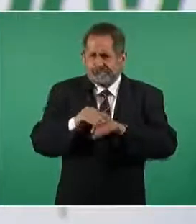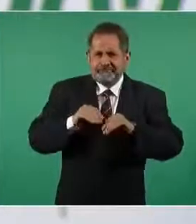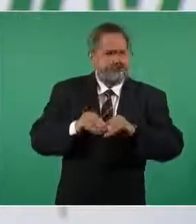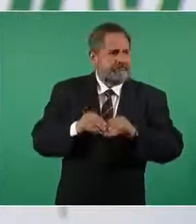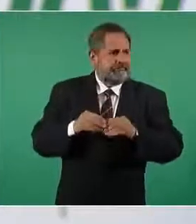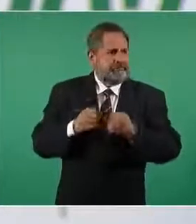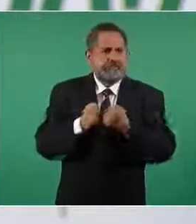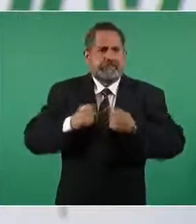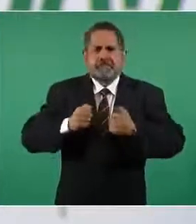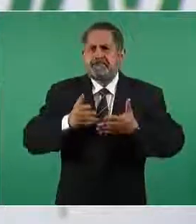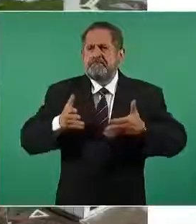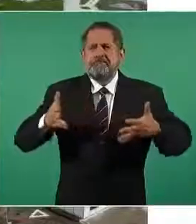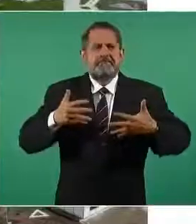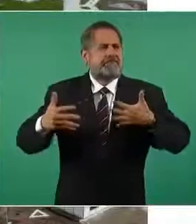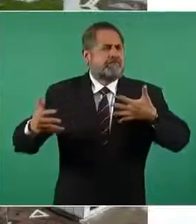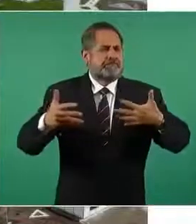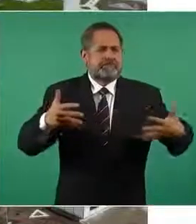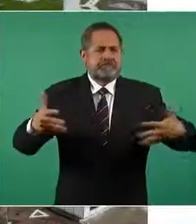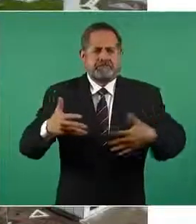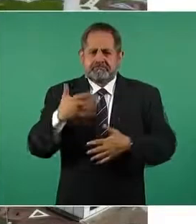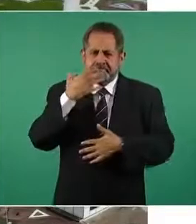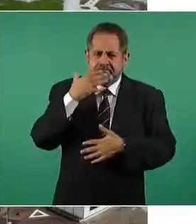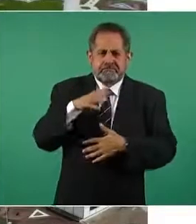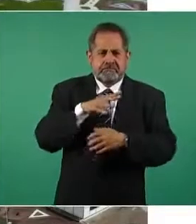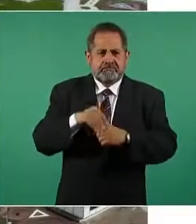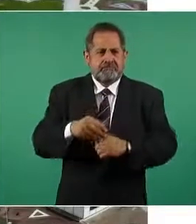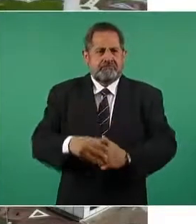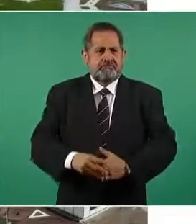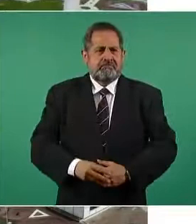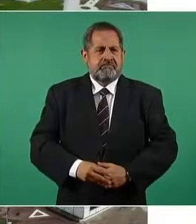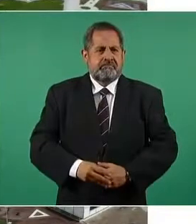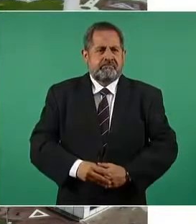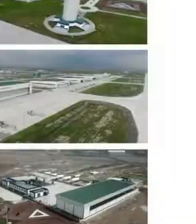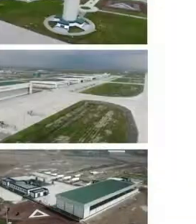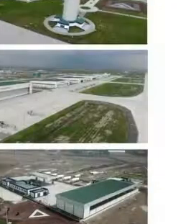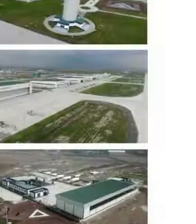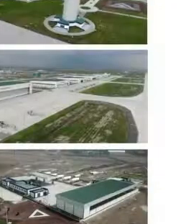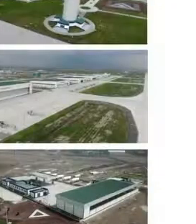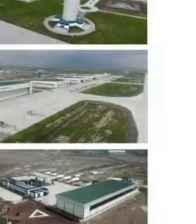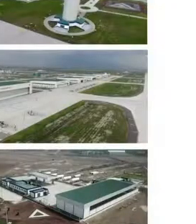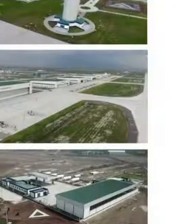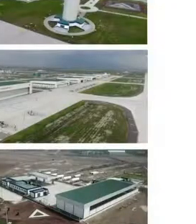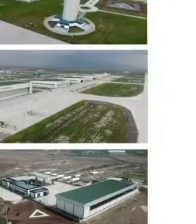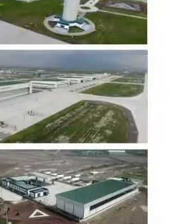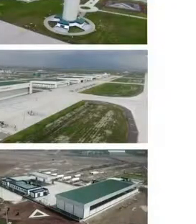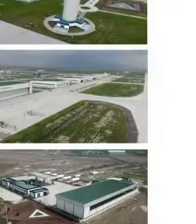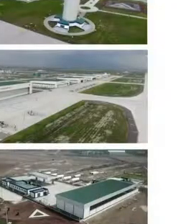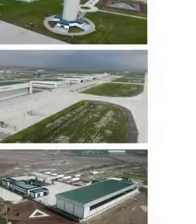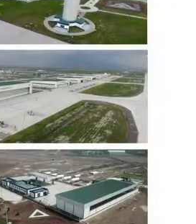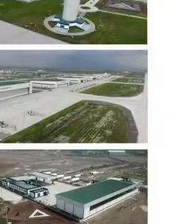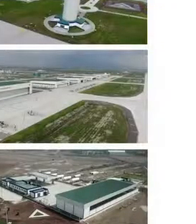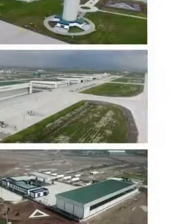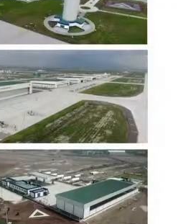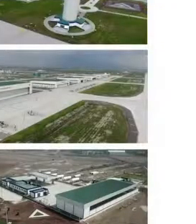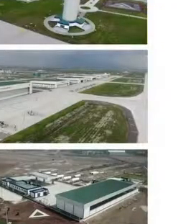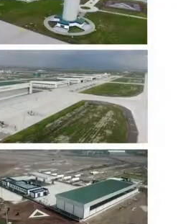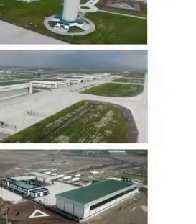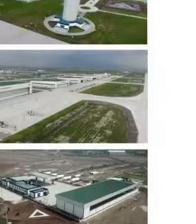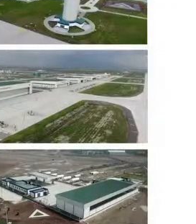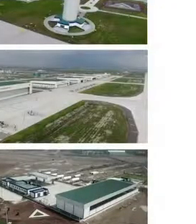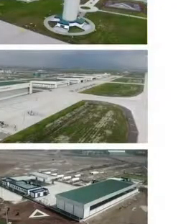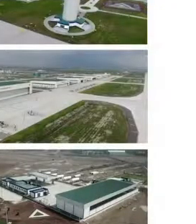de espacios además de equipamiento tecnológico de vanguardia materiales termoacústicos generación de energías limpias